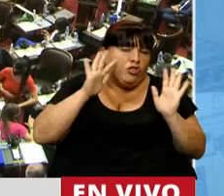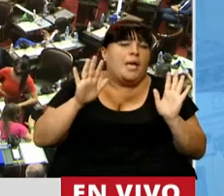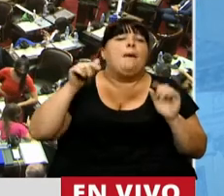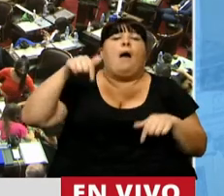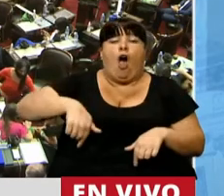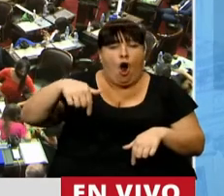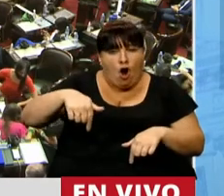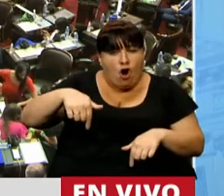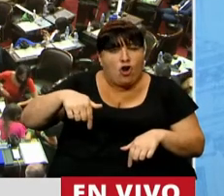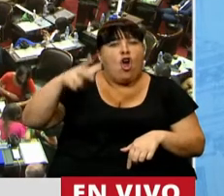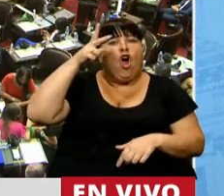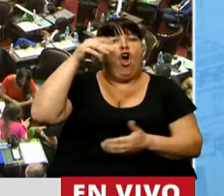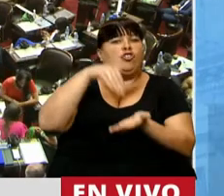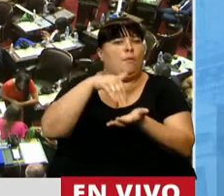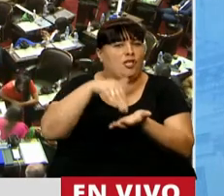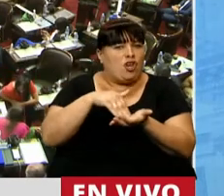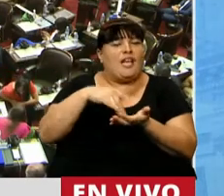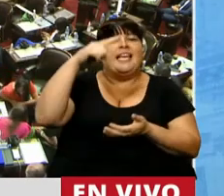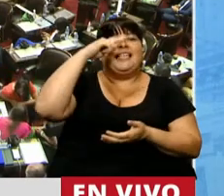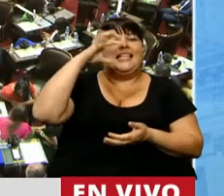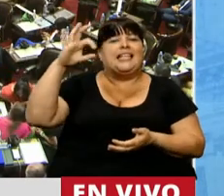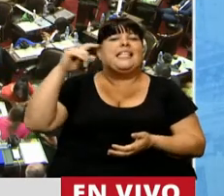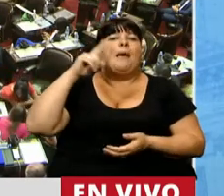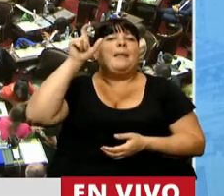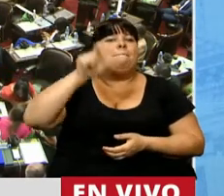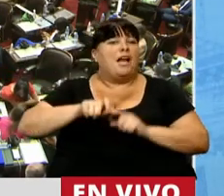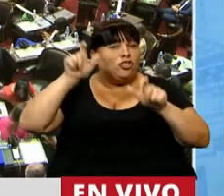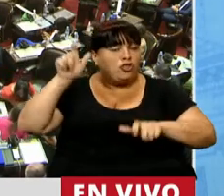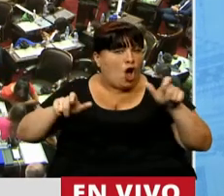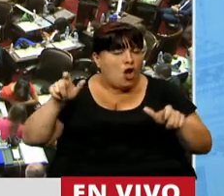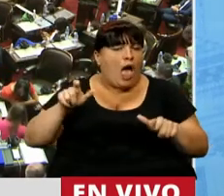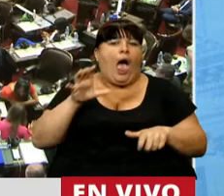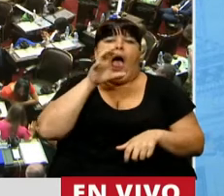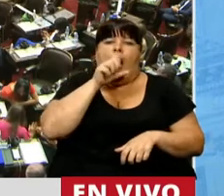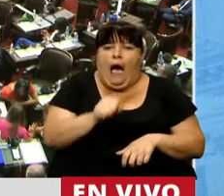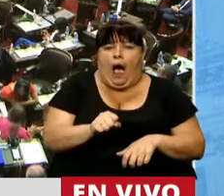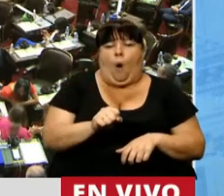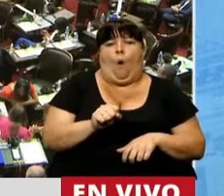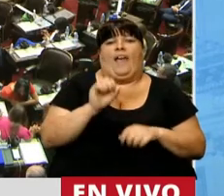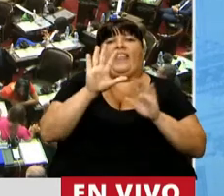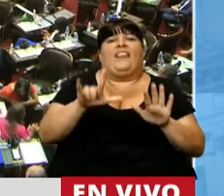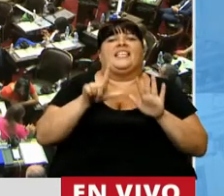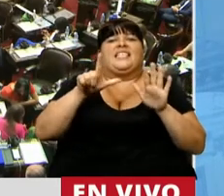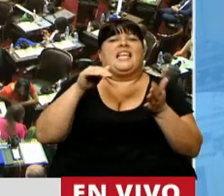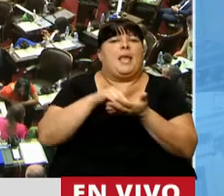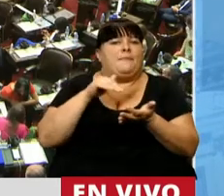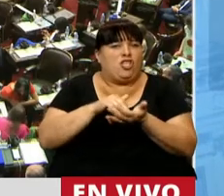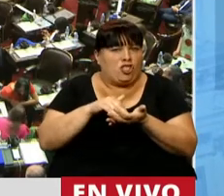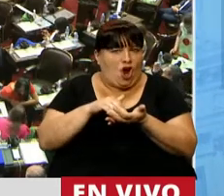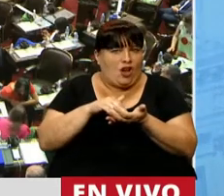pero hoy hay 8.700.000 personas que están soportando casi 17 millones